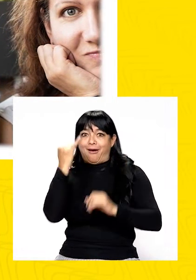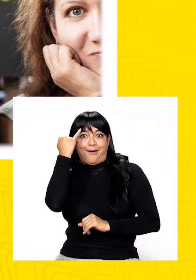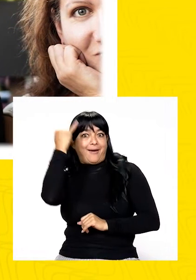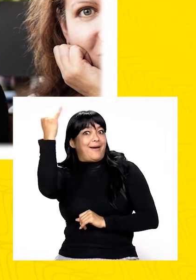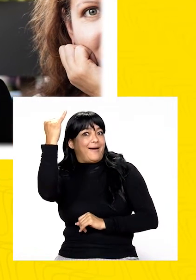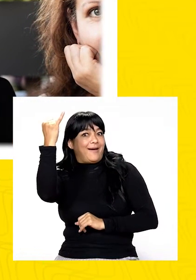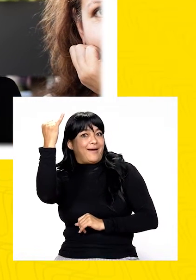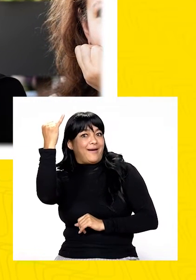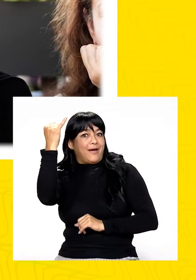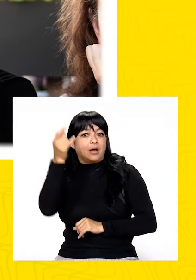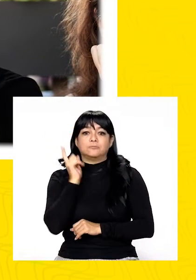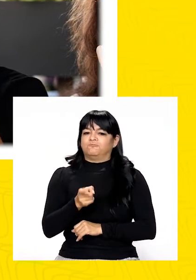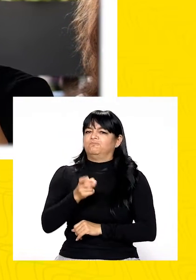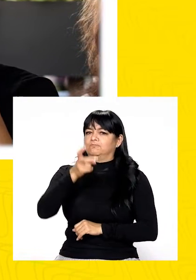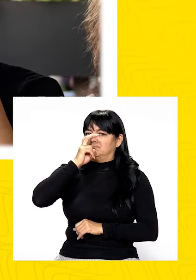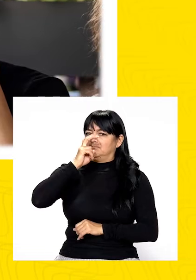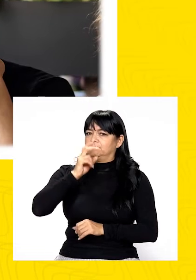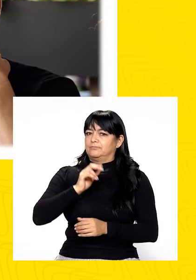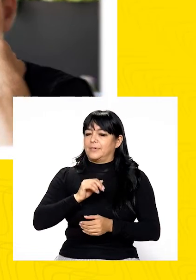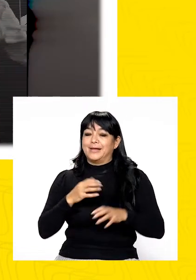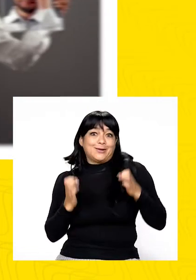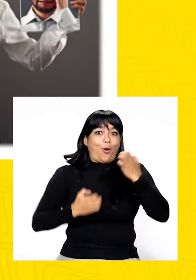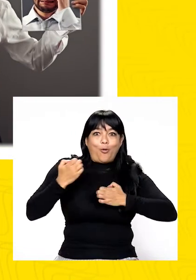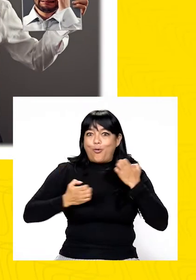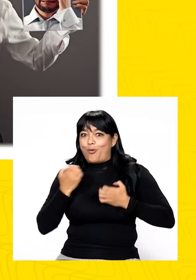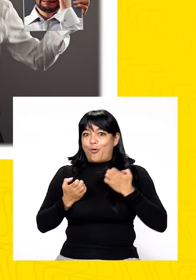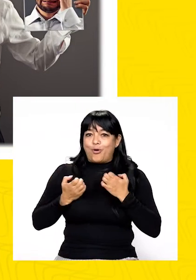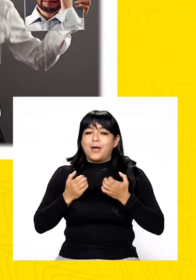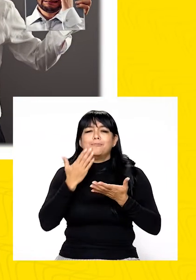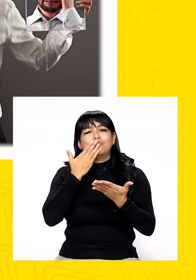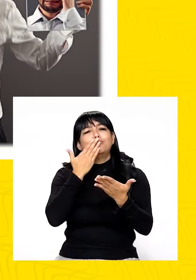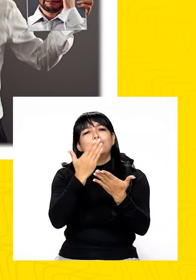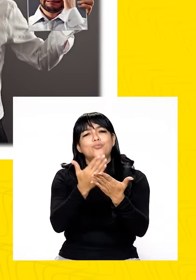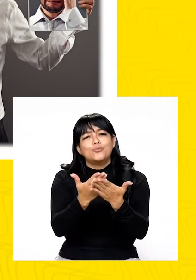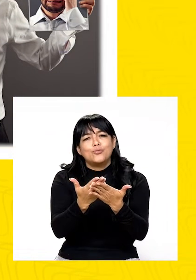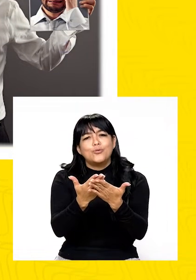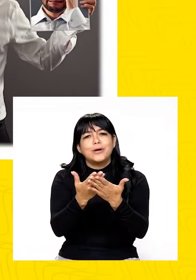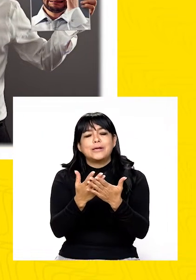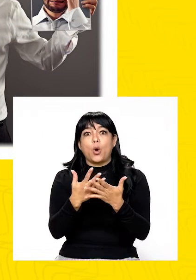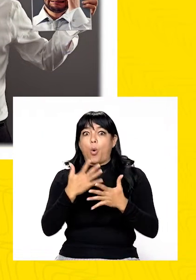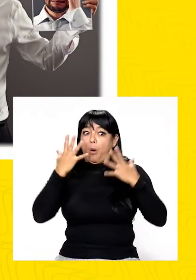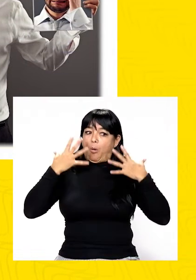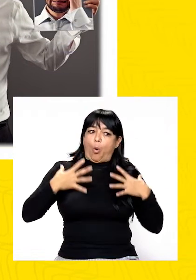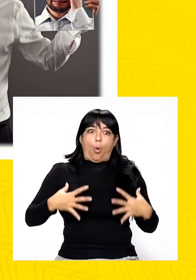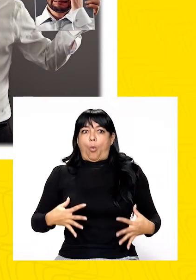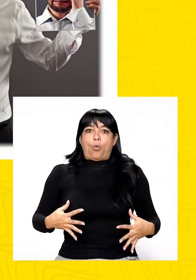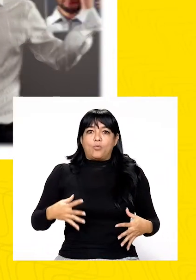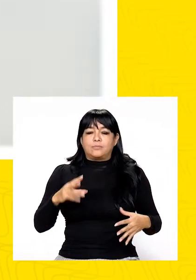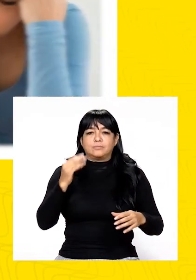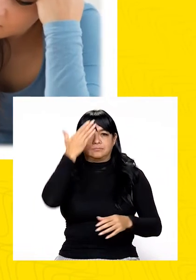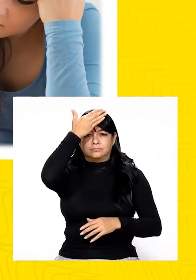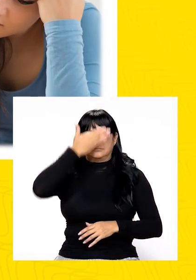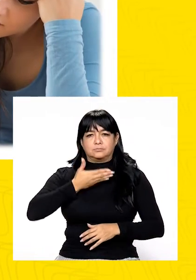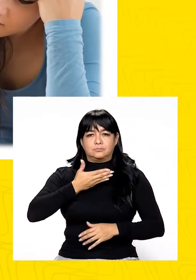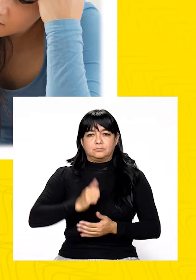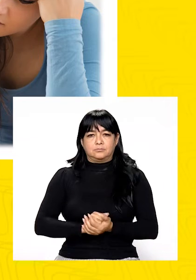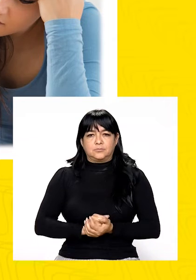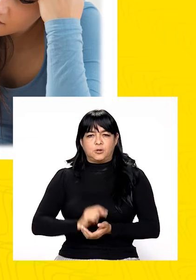trabajador, educado, ingenioso, exigente, entusiasta, generoso,